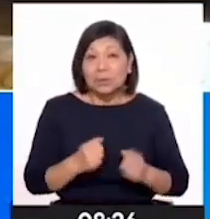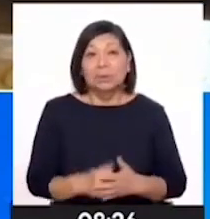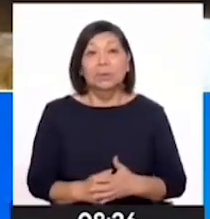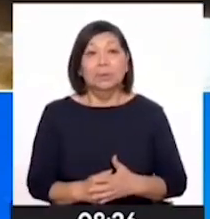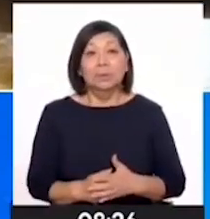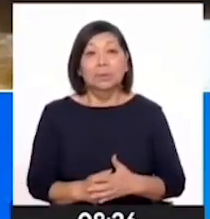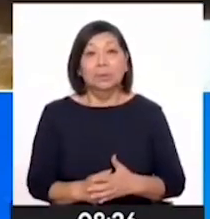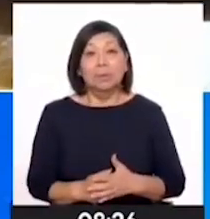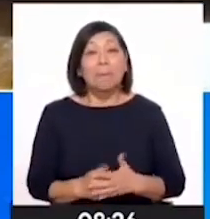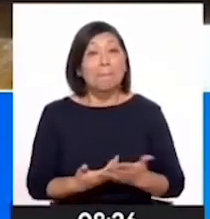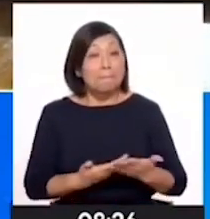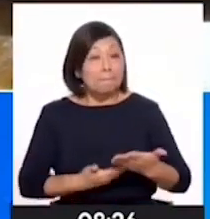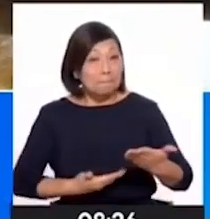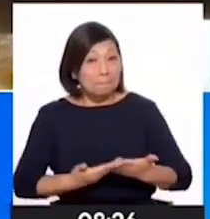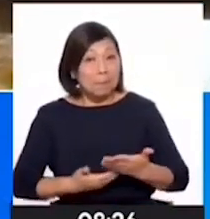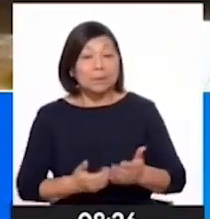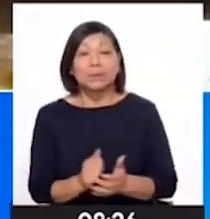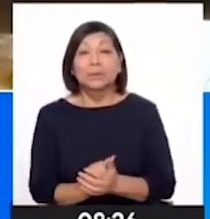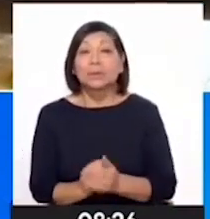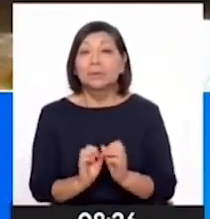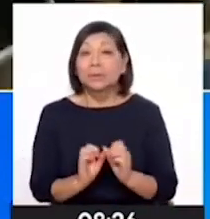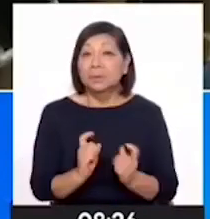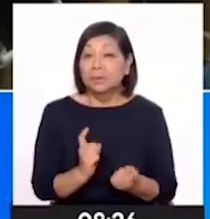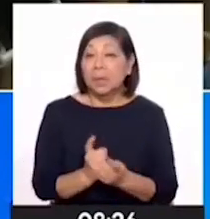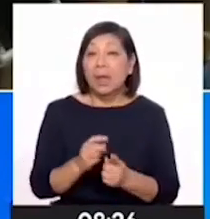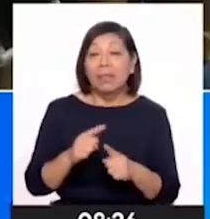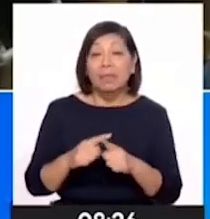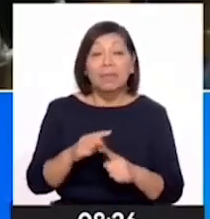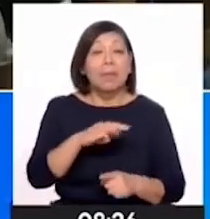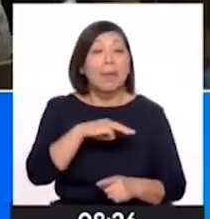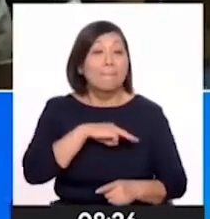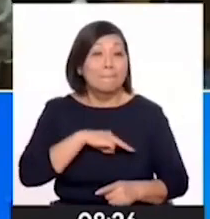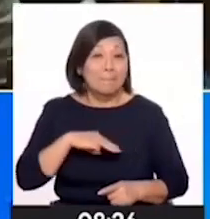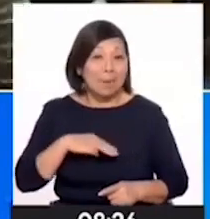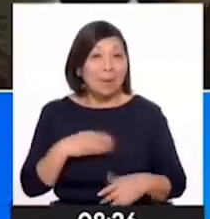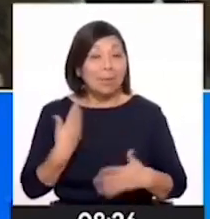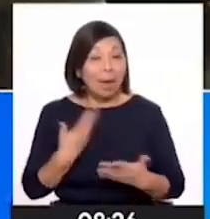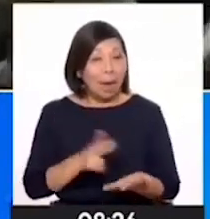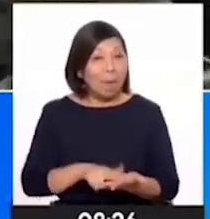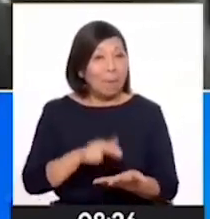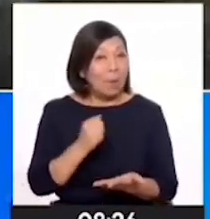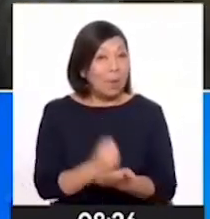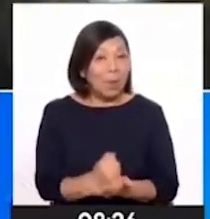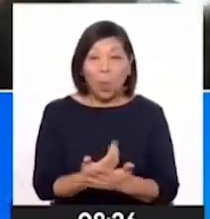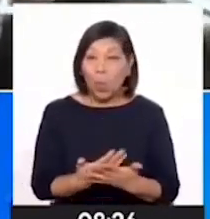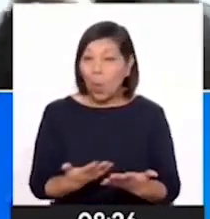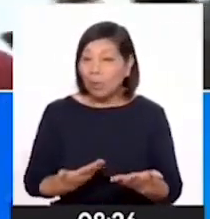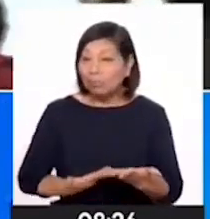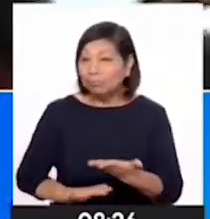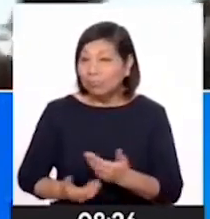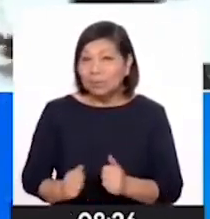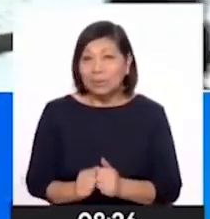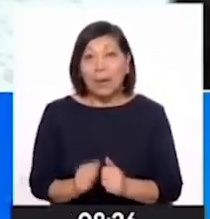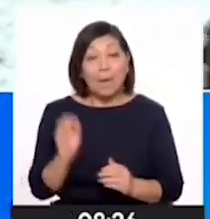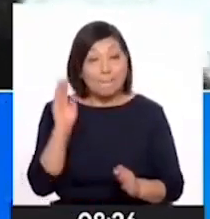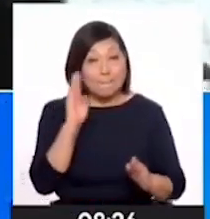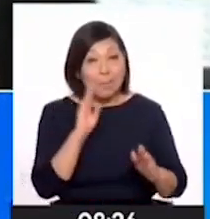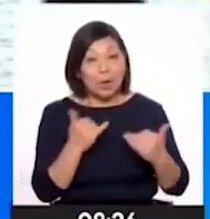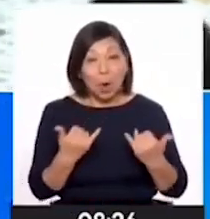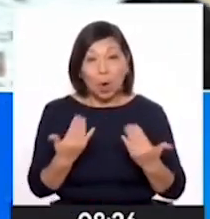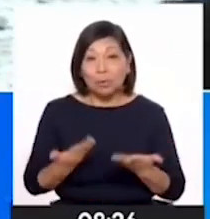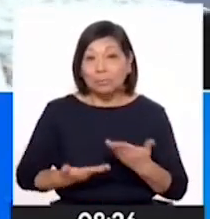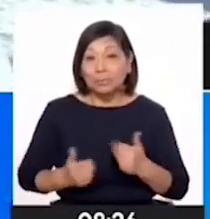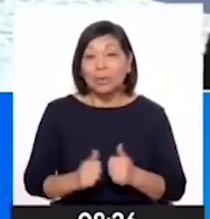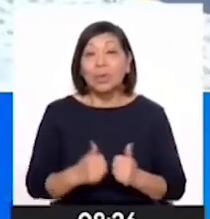hemos hecho los expedientes a indicación de los ministerios. Ya se ha aprobado, pero aún no hay la transferencia. Esa es una de las preocupaciones que hoy me